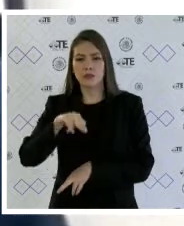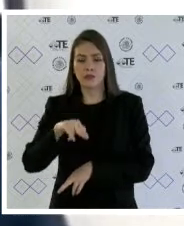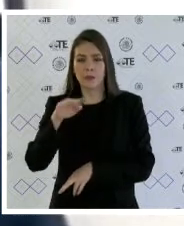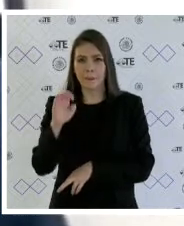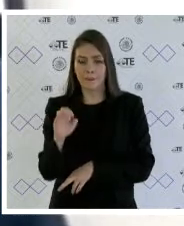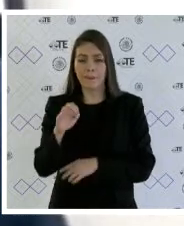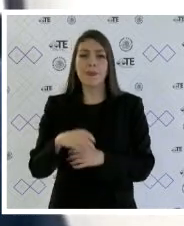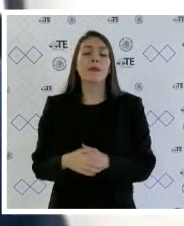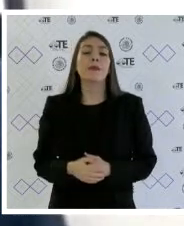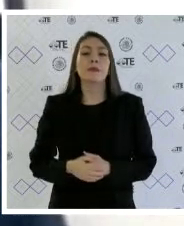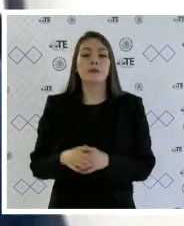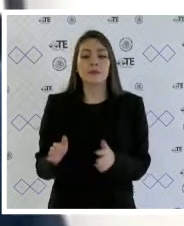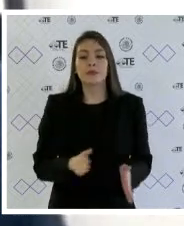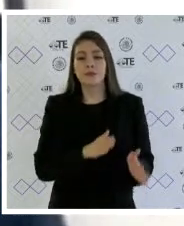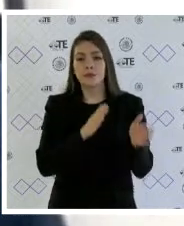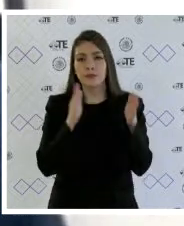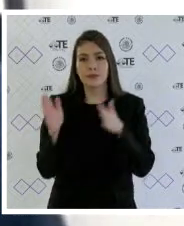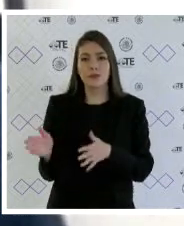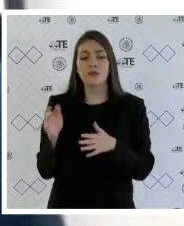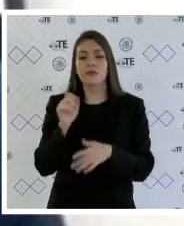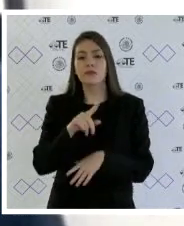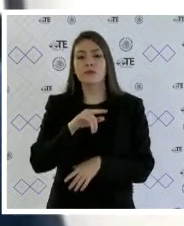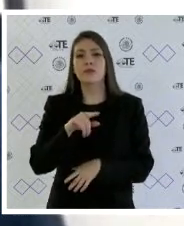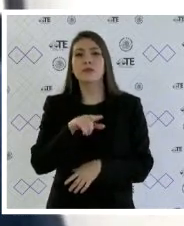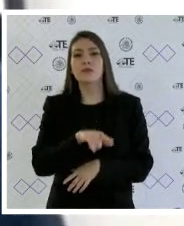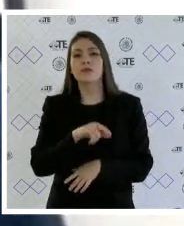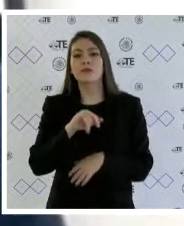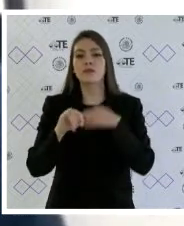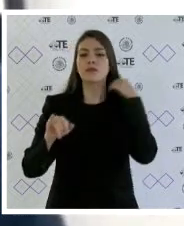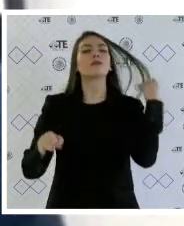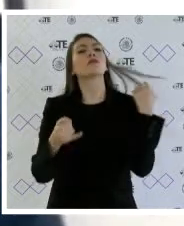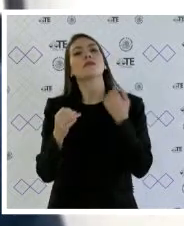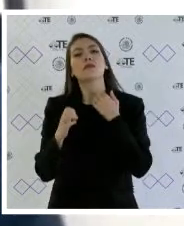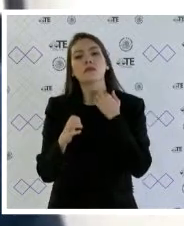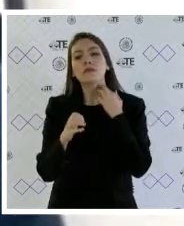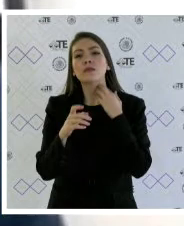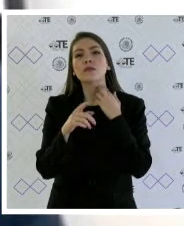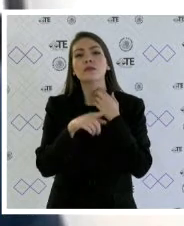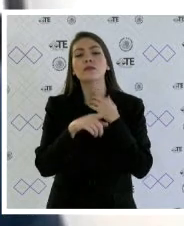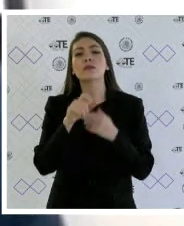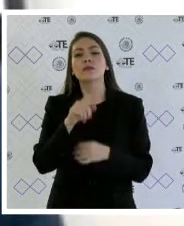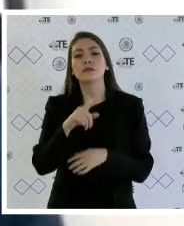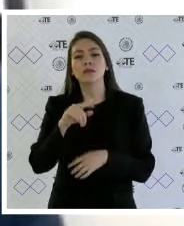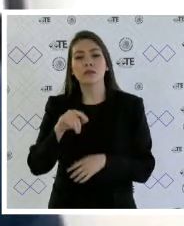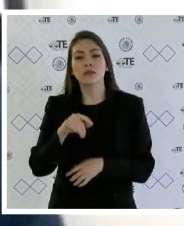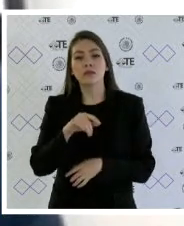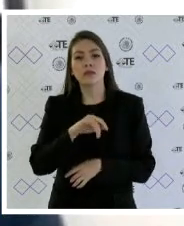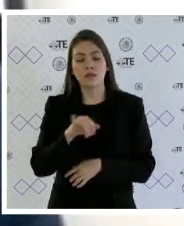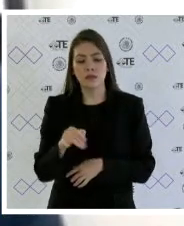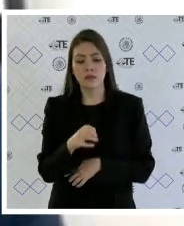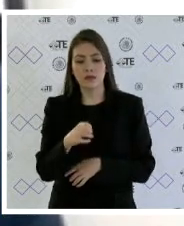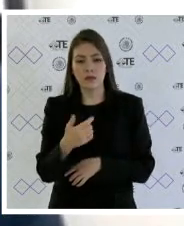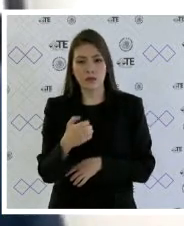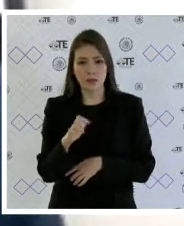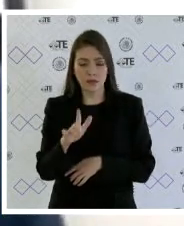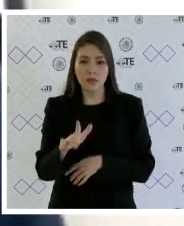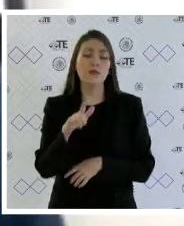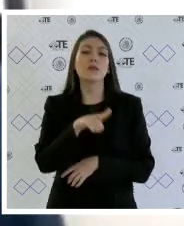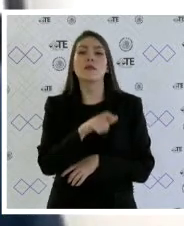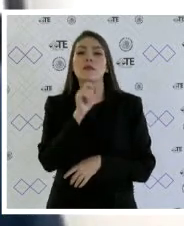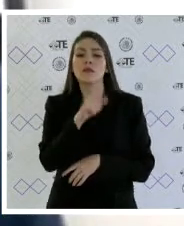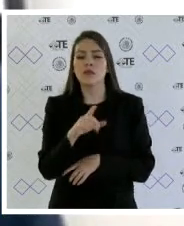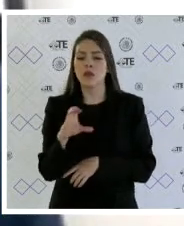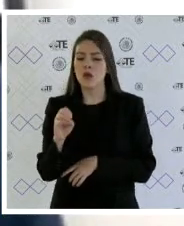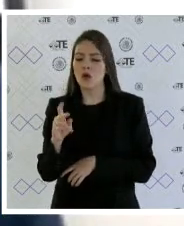Enseguida doy cuenta con el proyecto de resolución del juicio electoral 370 de este año en el que se impugna la constancia de asignación e integración de la CUPACO al